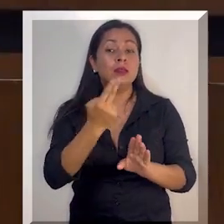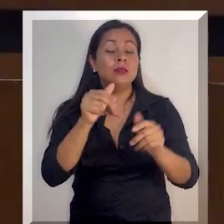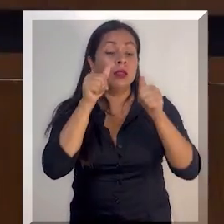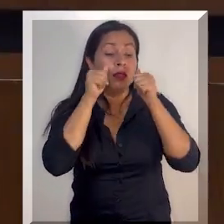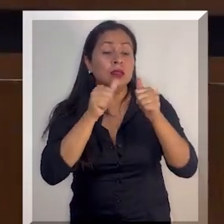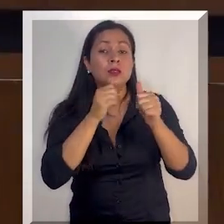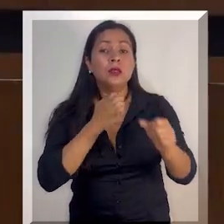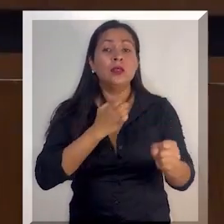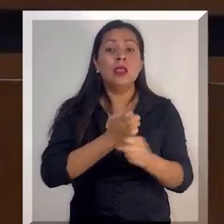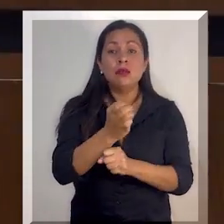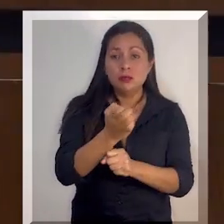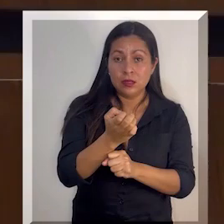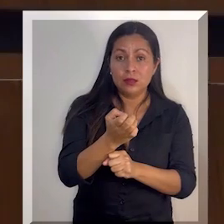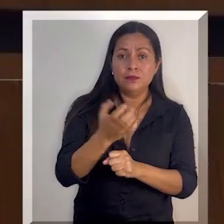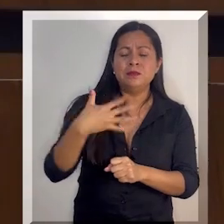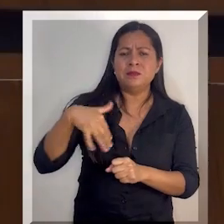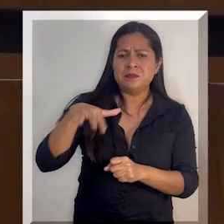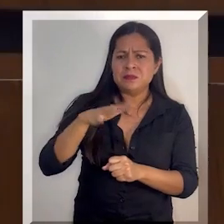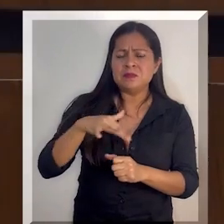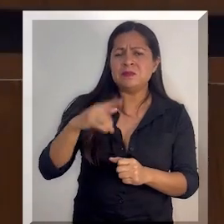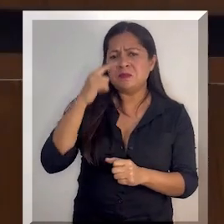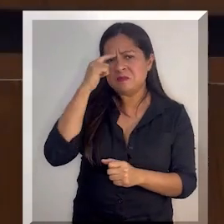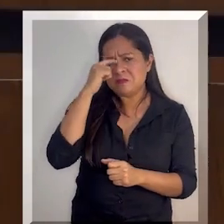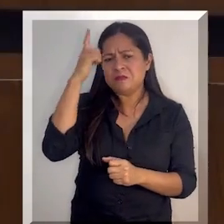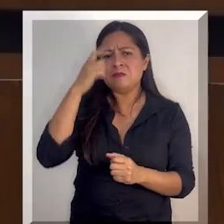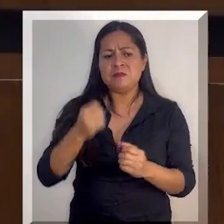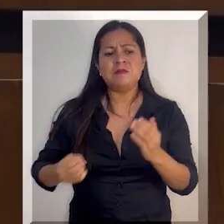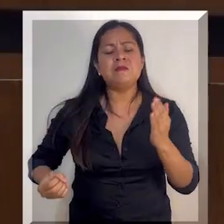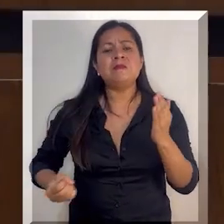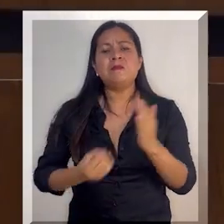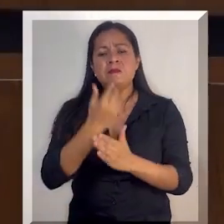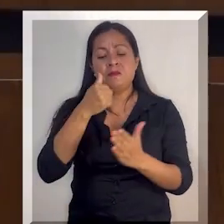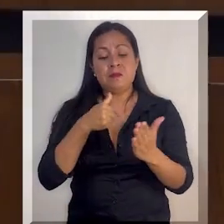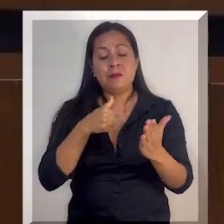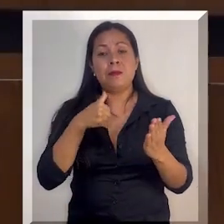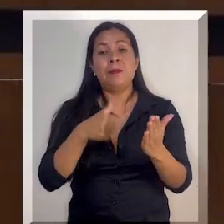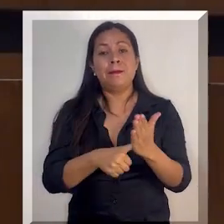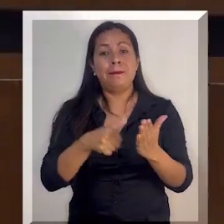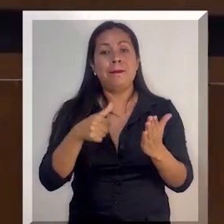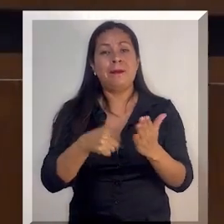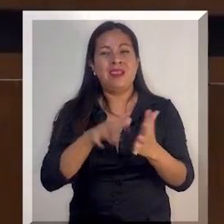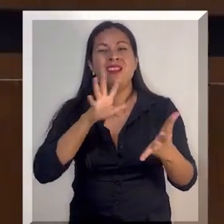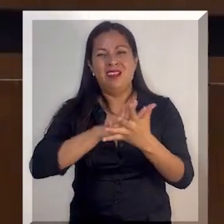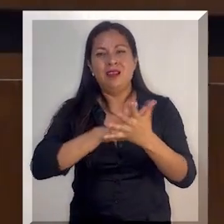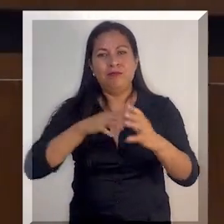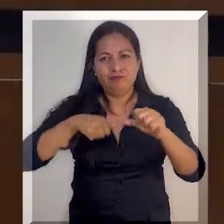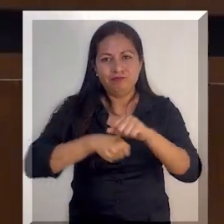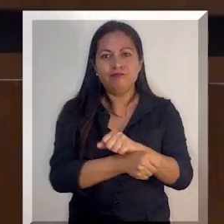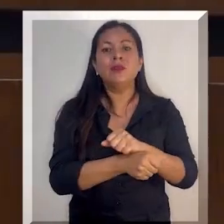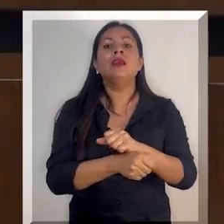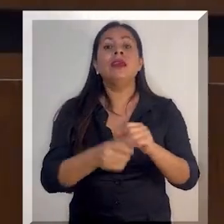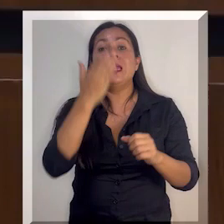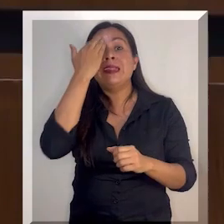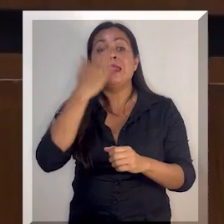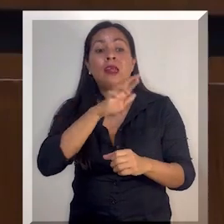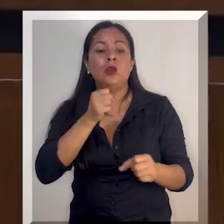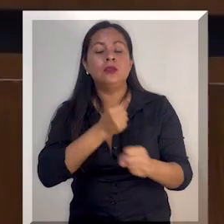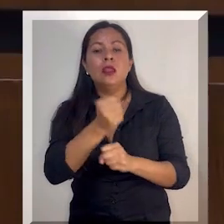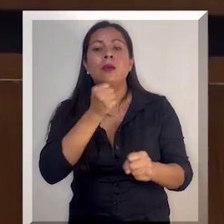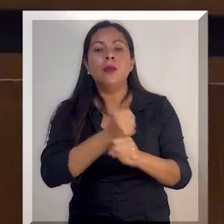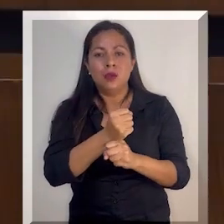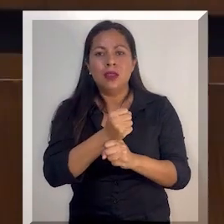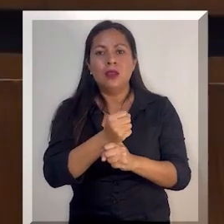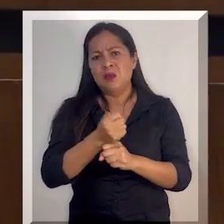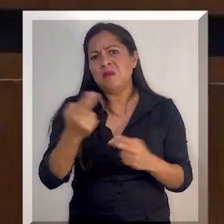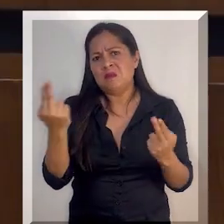del Estado. Se busca crear un nuevo tipo penal que reconozca la violencia ácida con